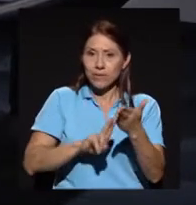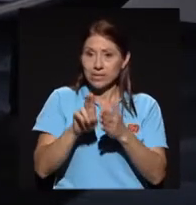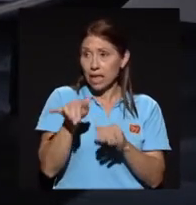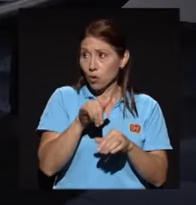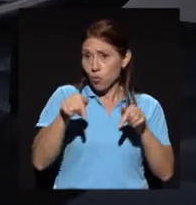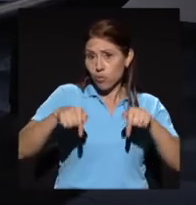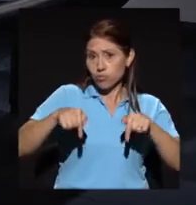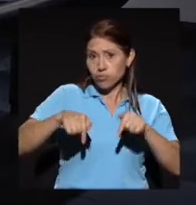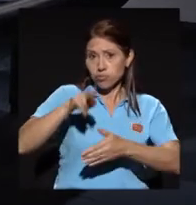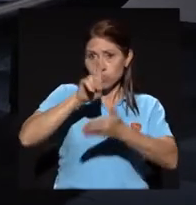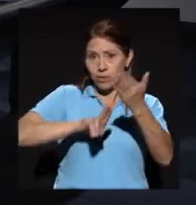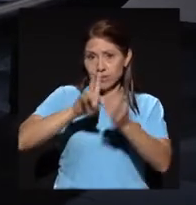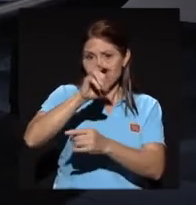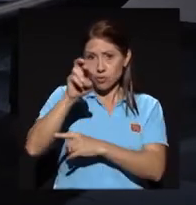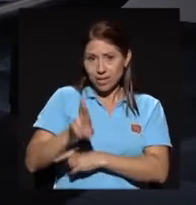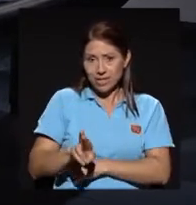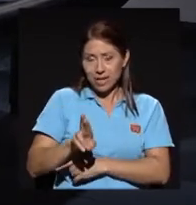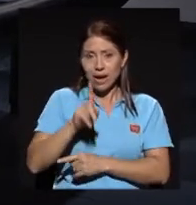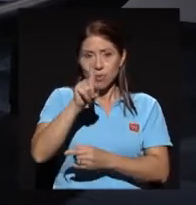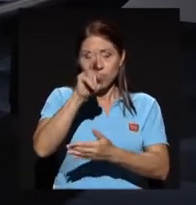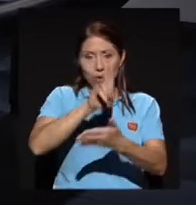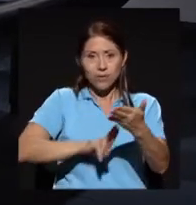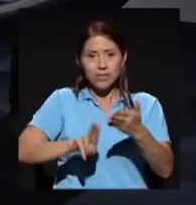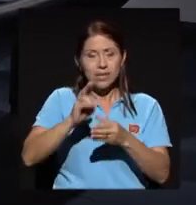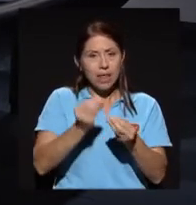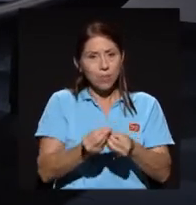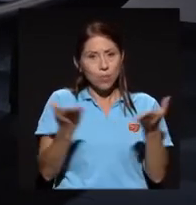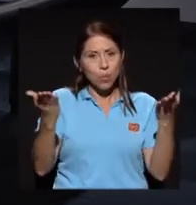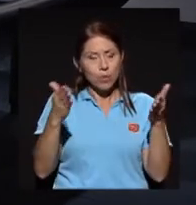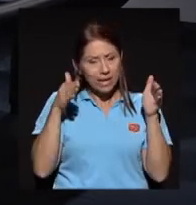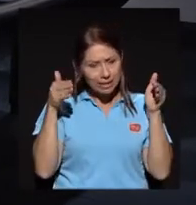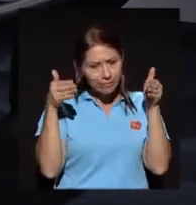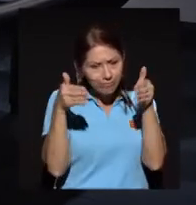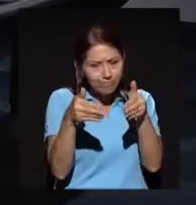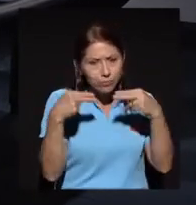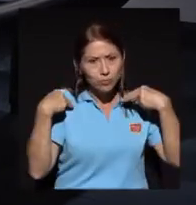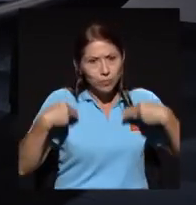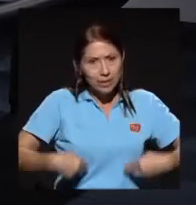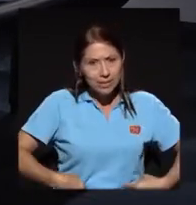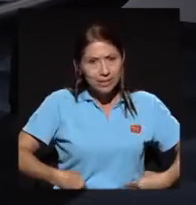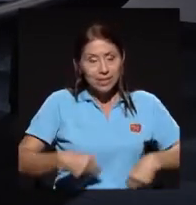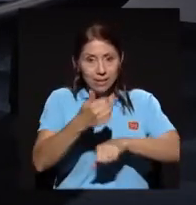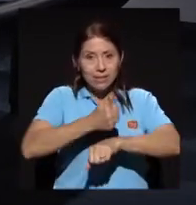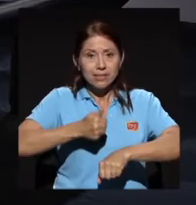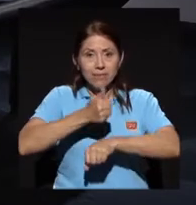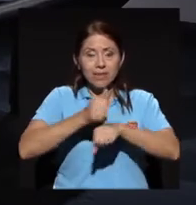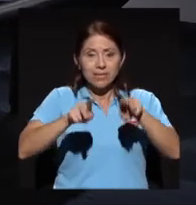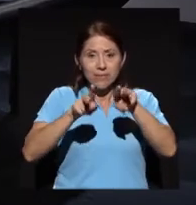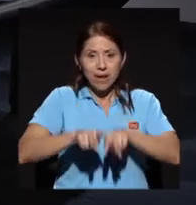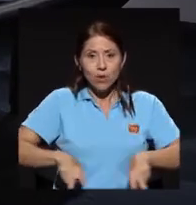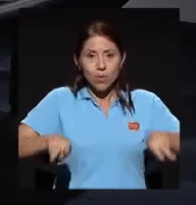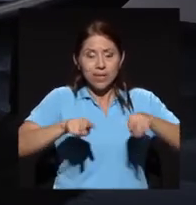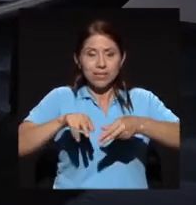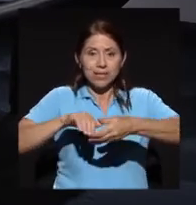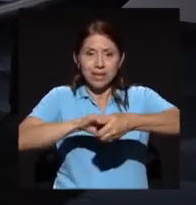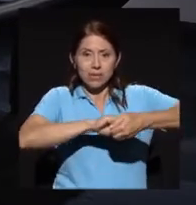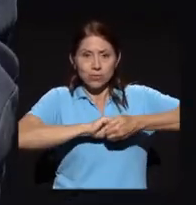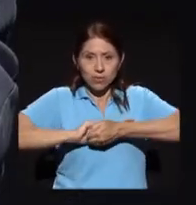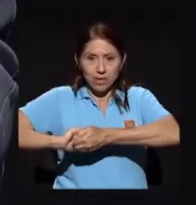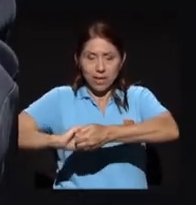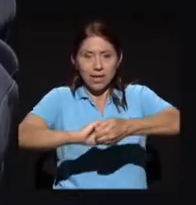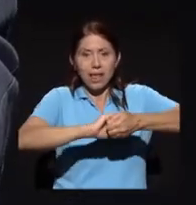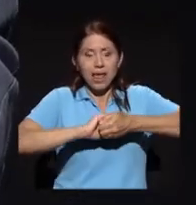Rica, que es una universidad pública, humanista, que establece los valores y la solidaridad que tenemos que tener